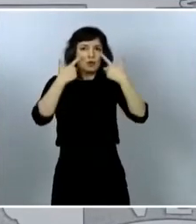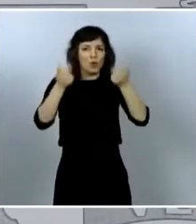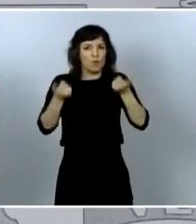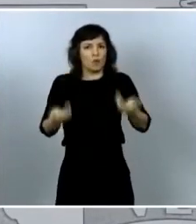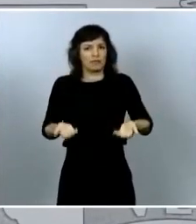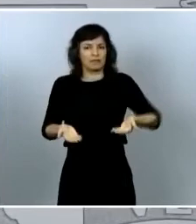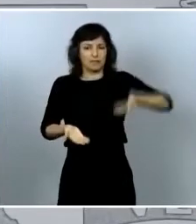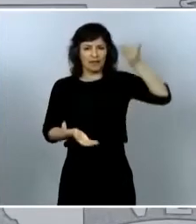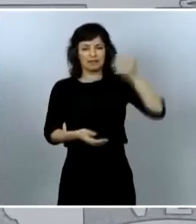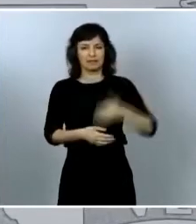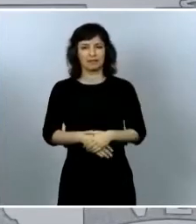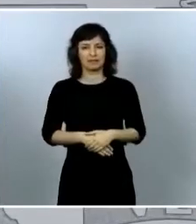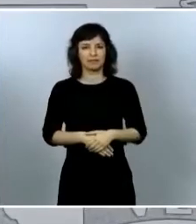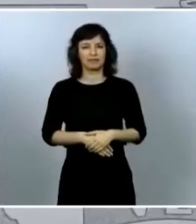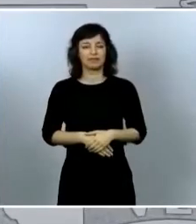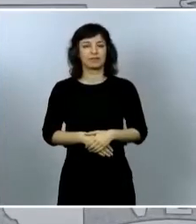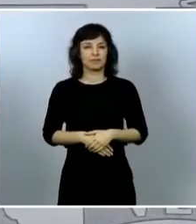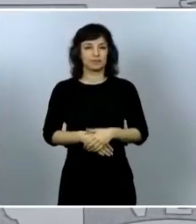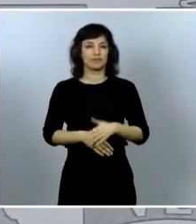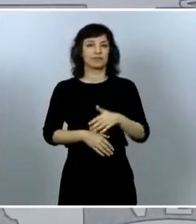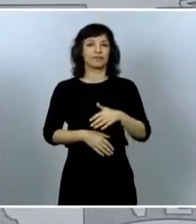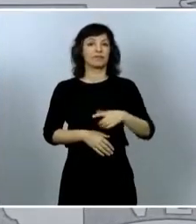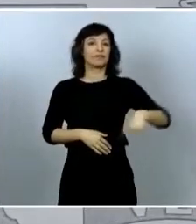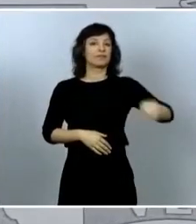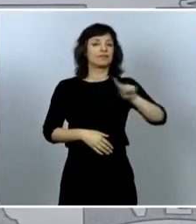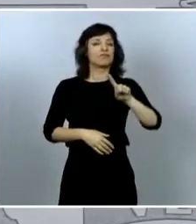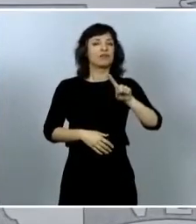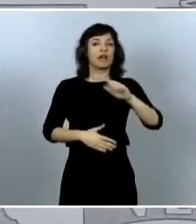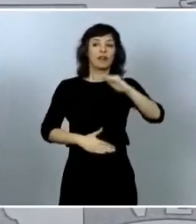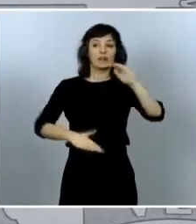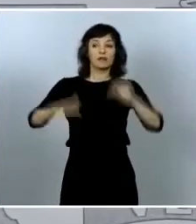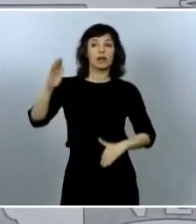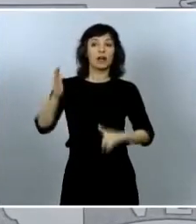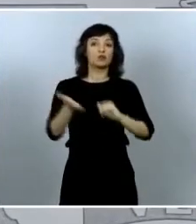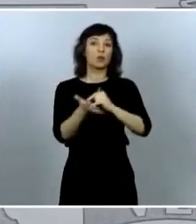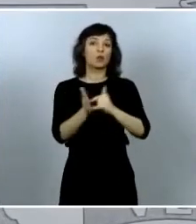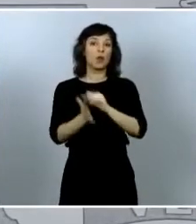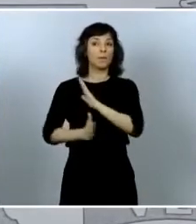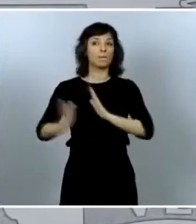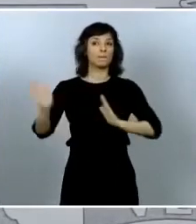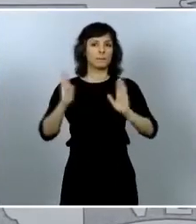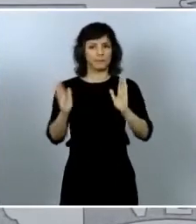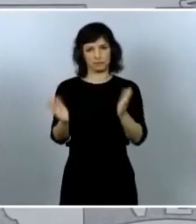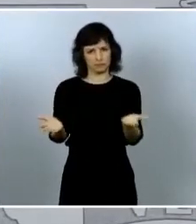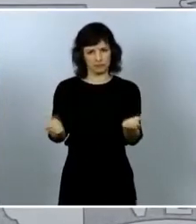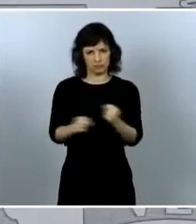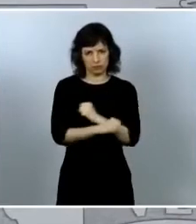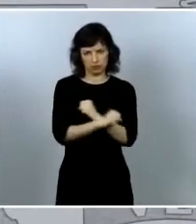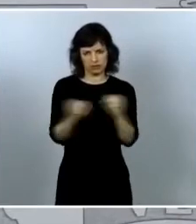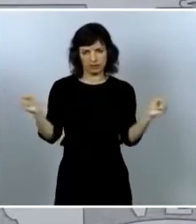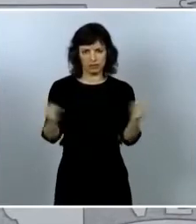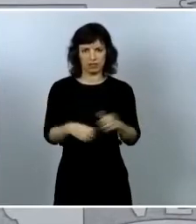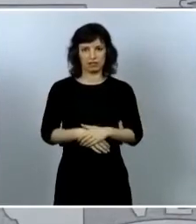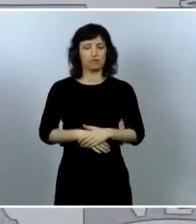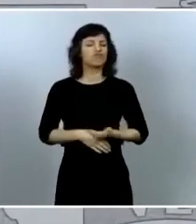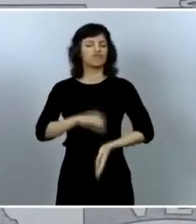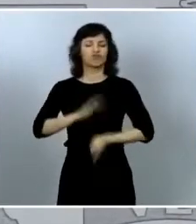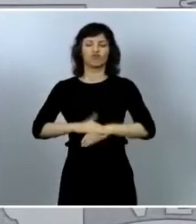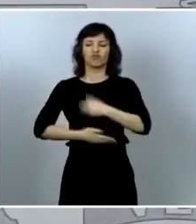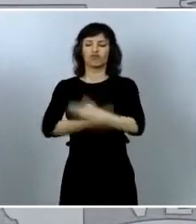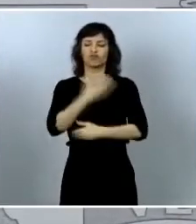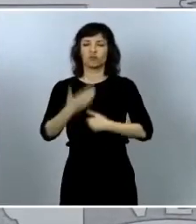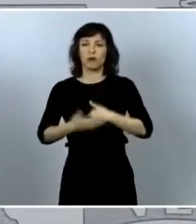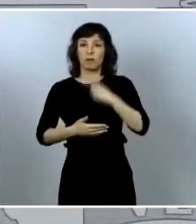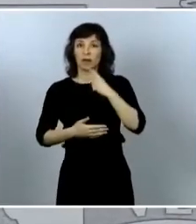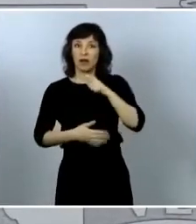defender la desigualdad como solución ni siquiera temporal nadie aceptará que sigamos adelante dejando atrás hogares desabastecidos y una